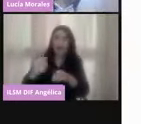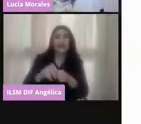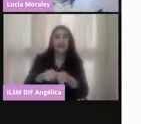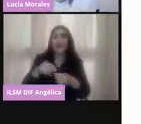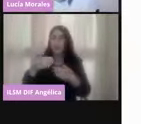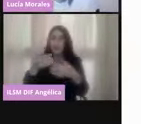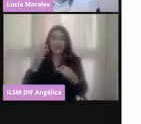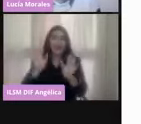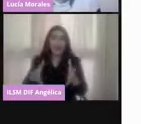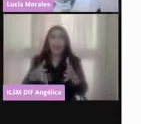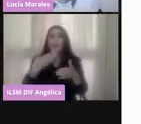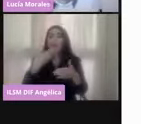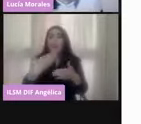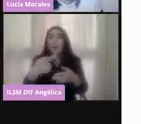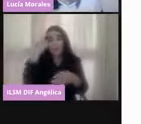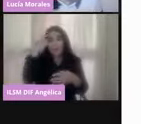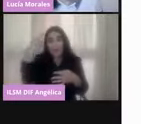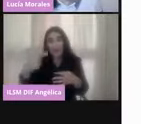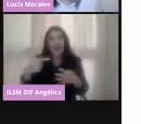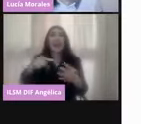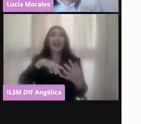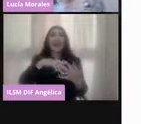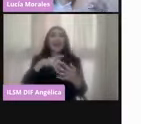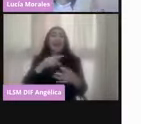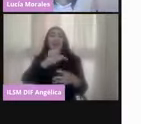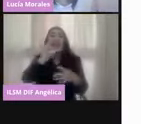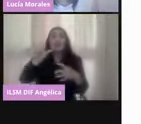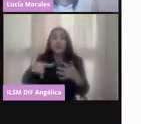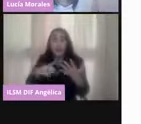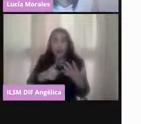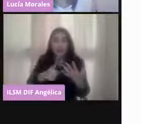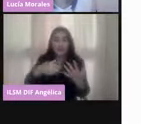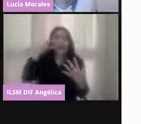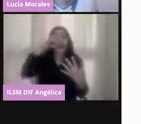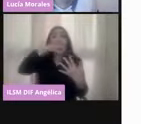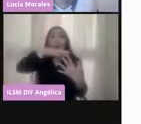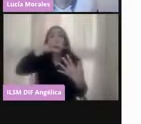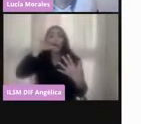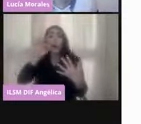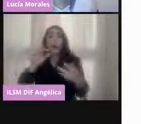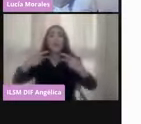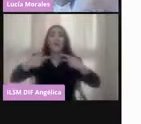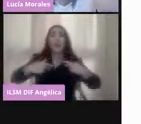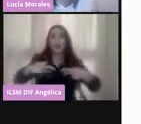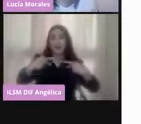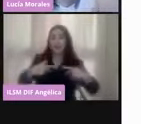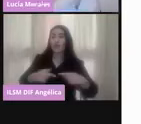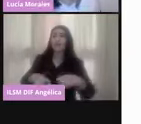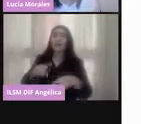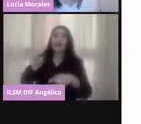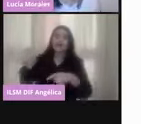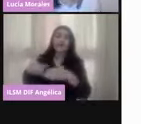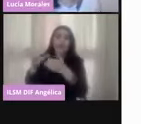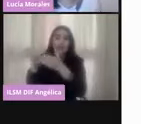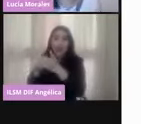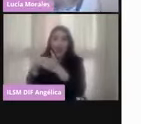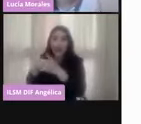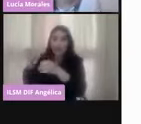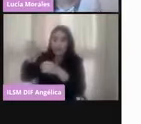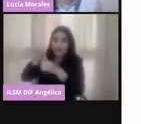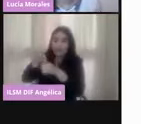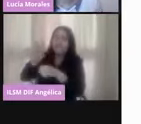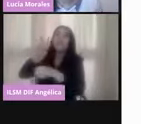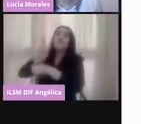el sorteo por el cual se seleccionan a las y los funcionarios de mesa de casilla, que también se los voy a explicar más